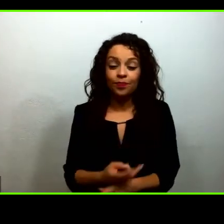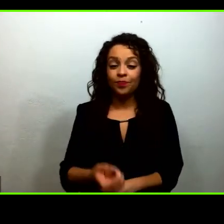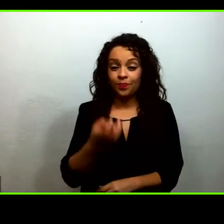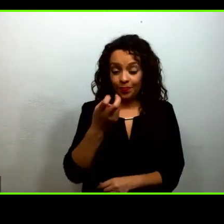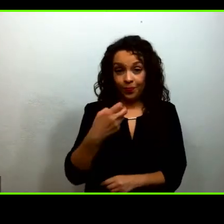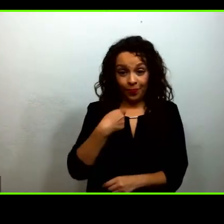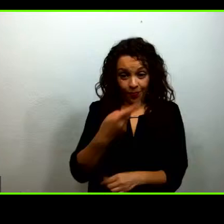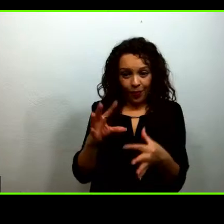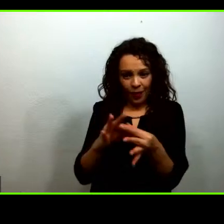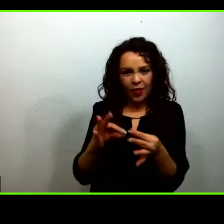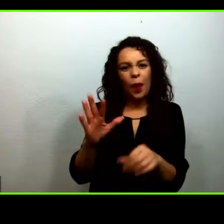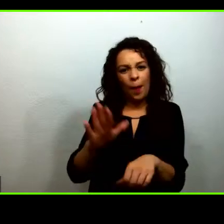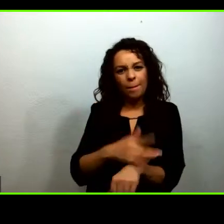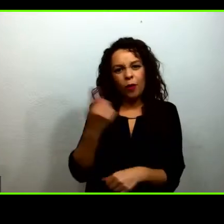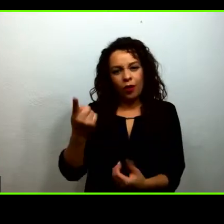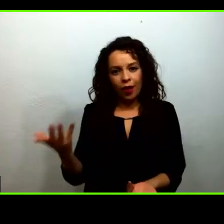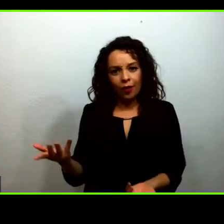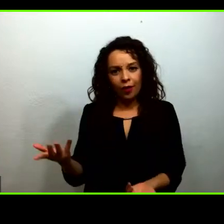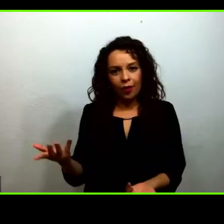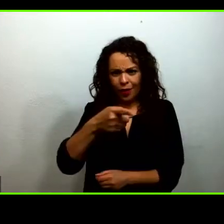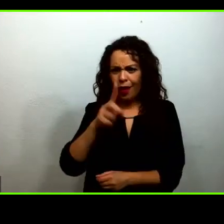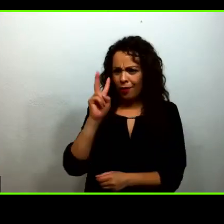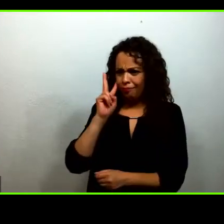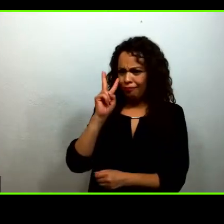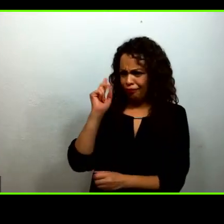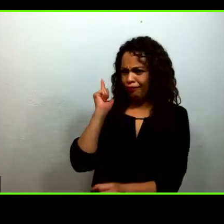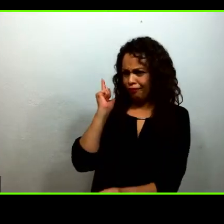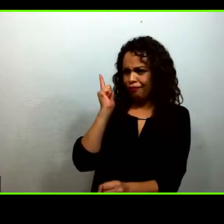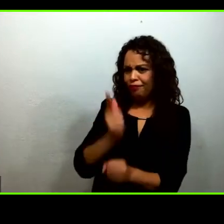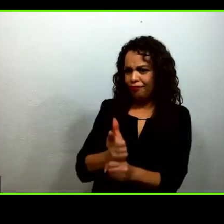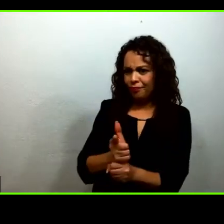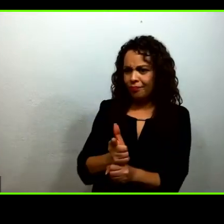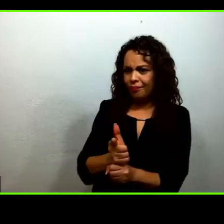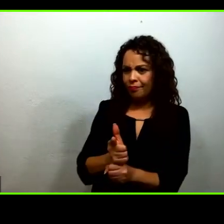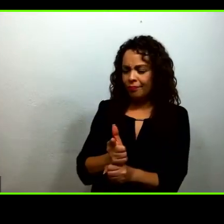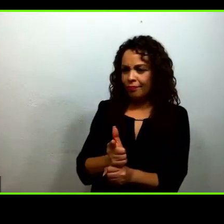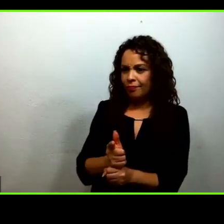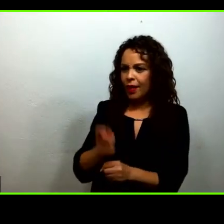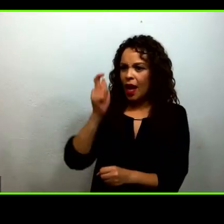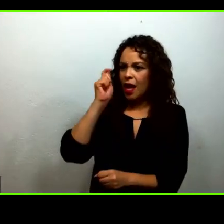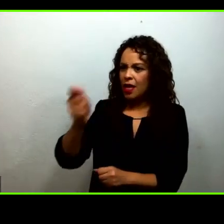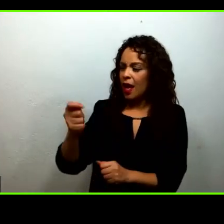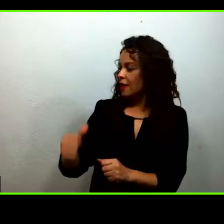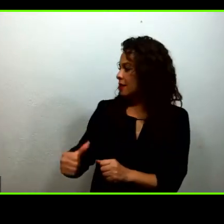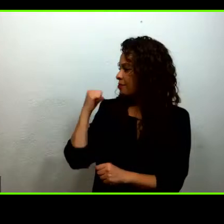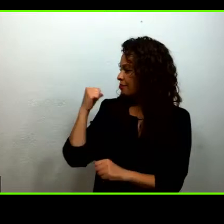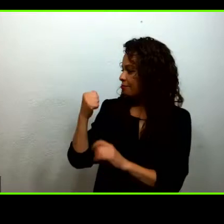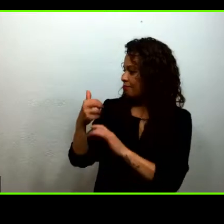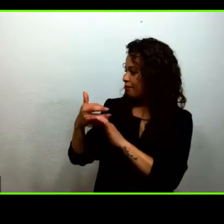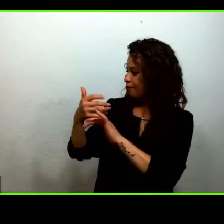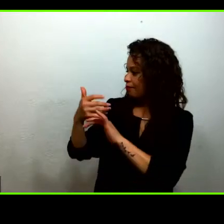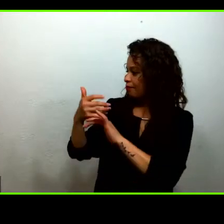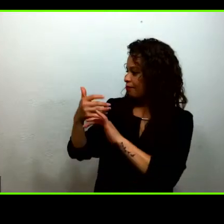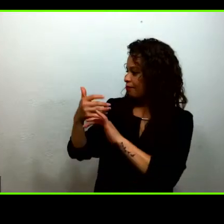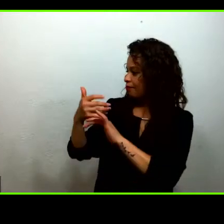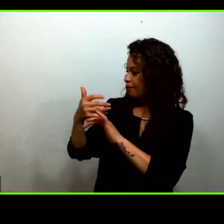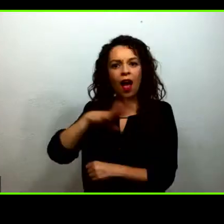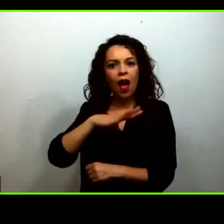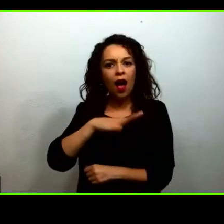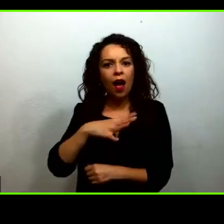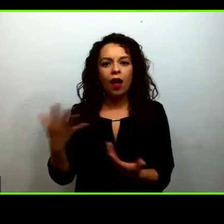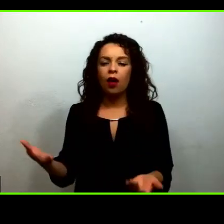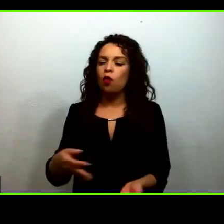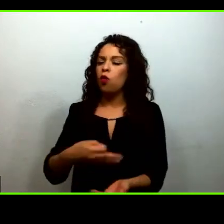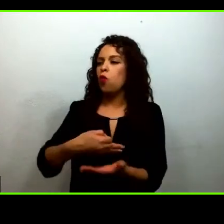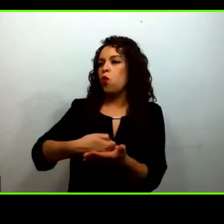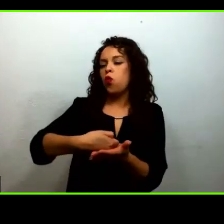nos damos cuenta traen detrás de ellas todo un sentido de valores precisamente de empatía y solidaridad